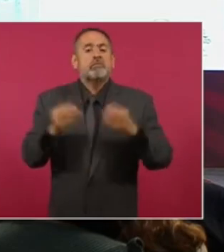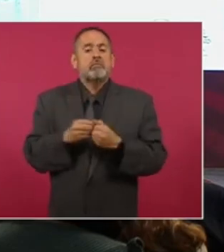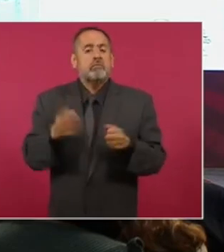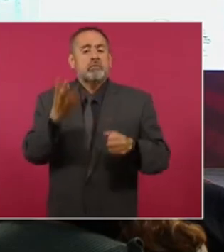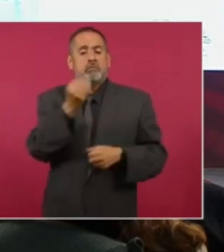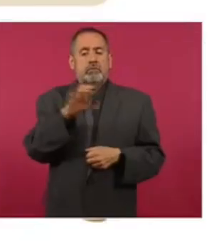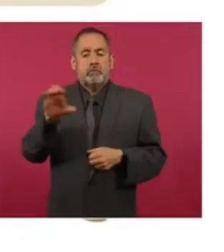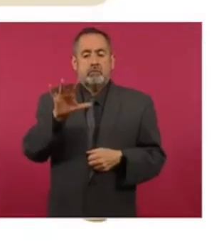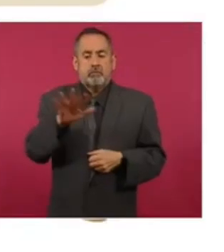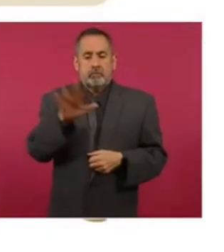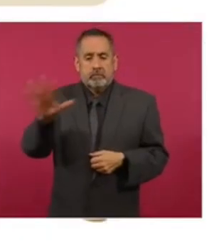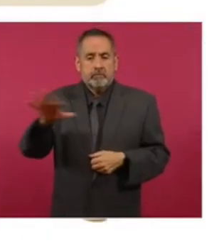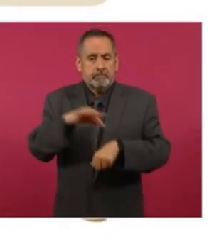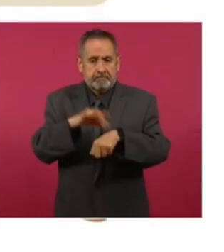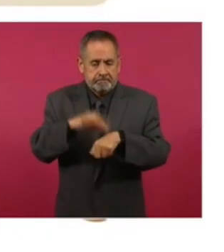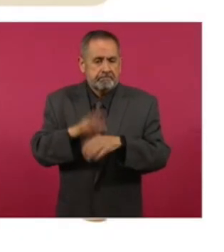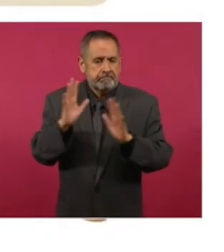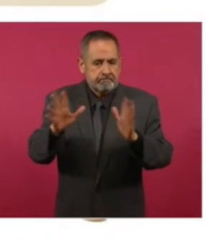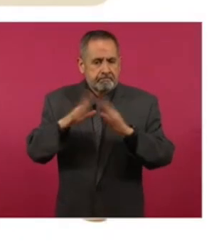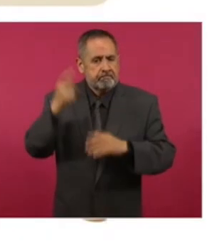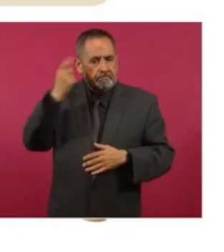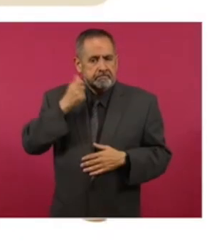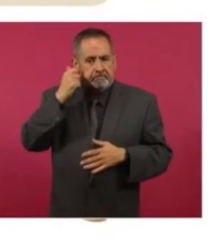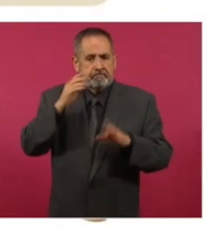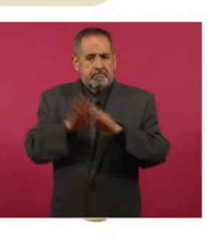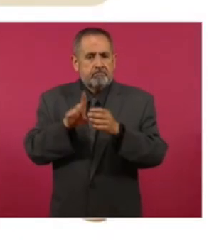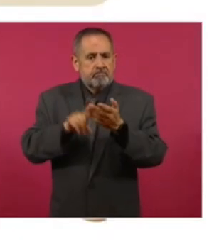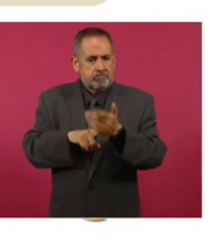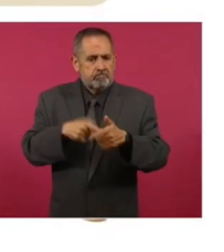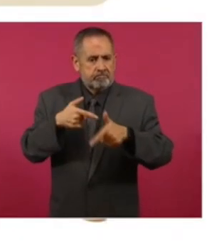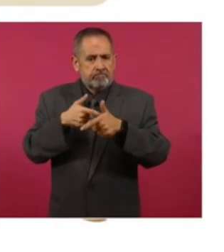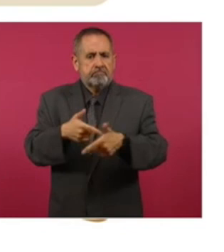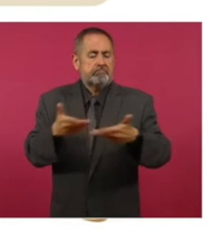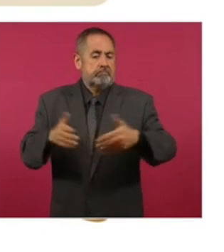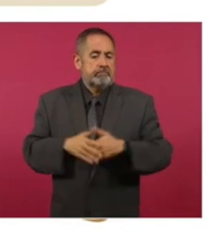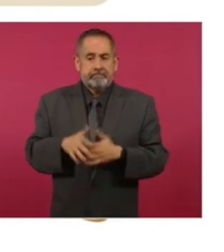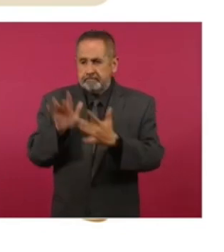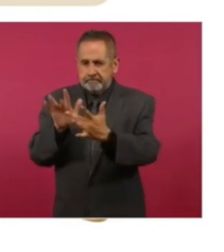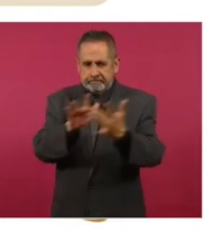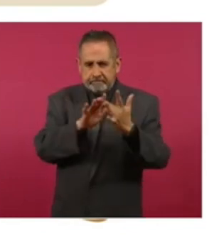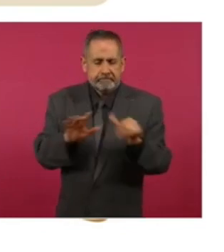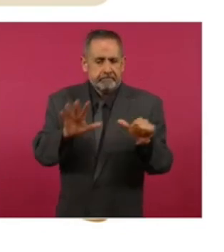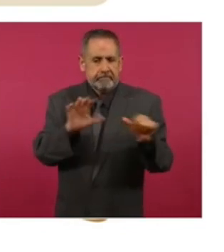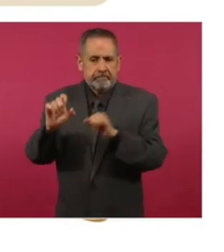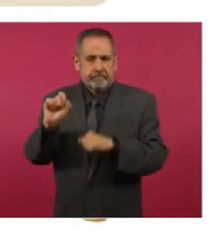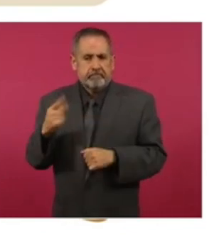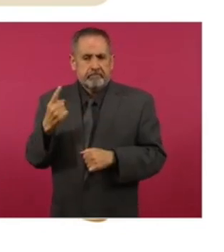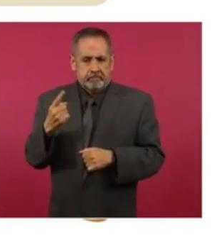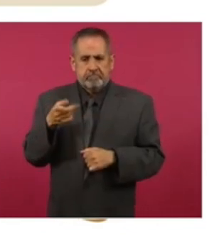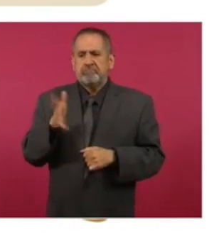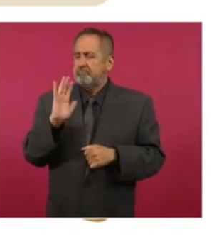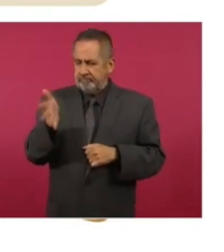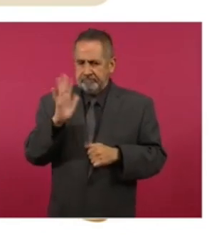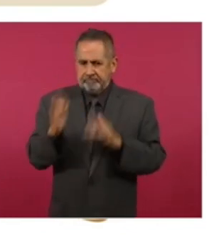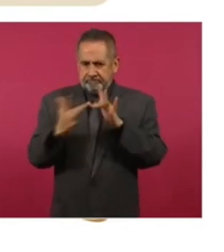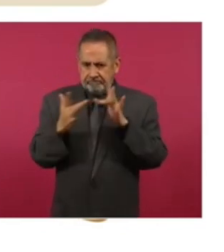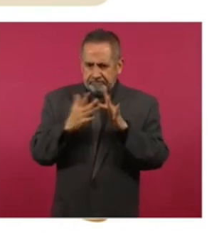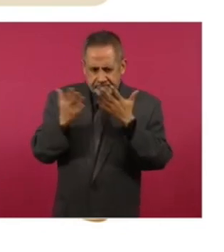955 médicos jubilados, digamos que susceptibles. Hemos ya contactado a 621 que están